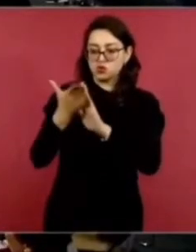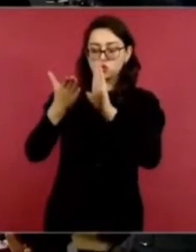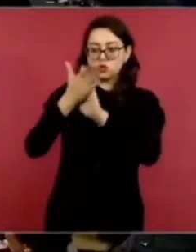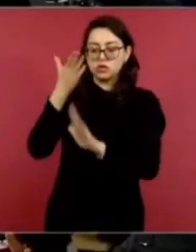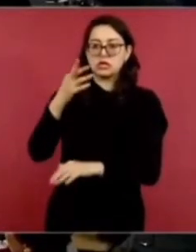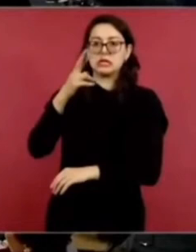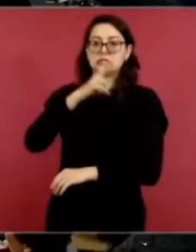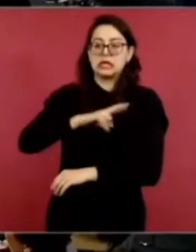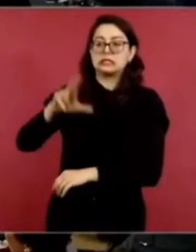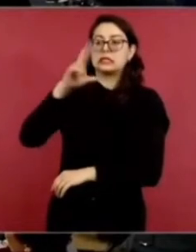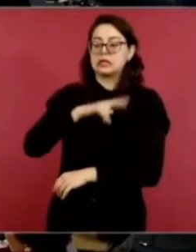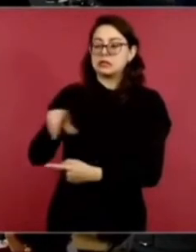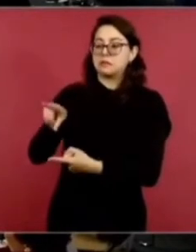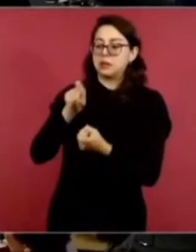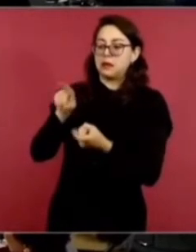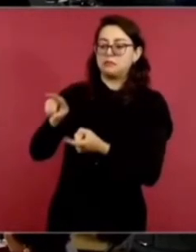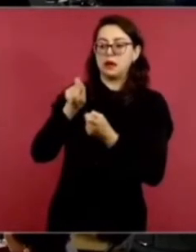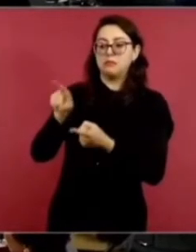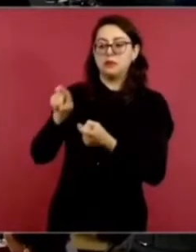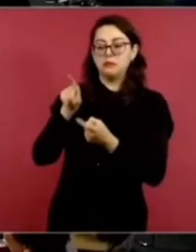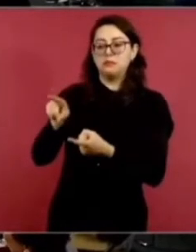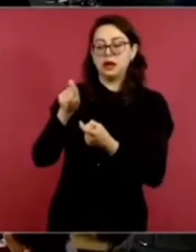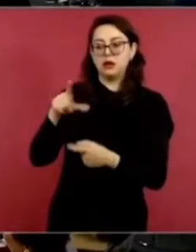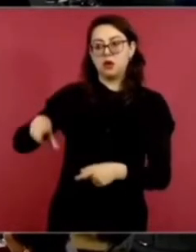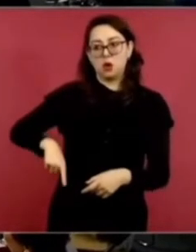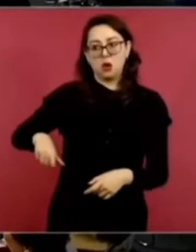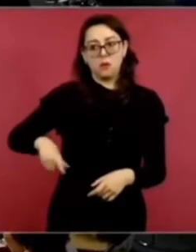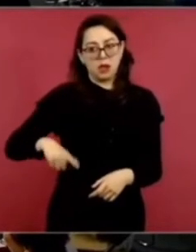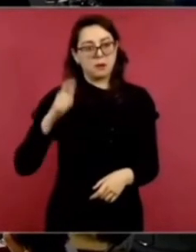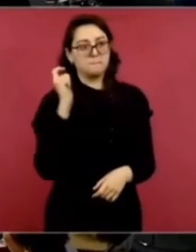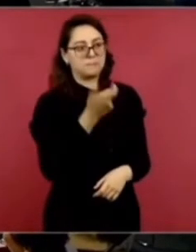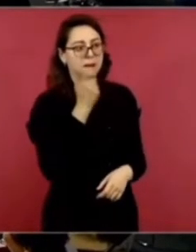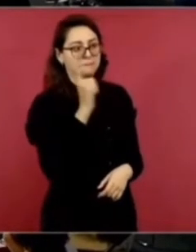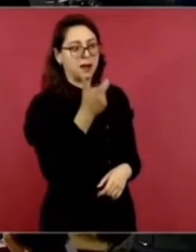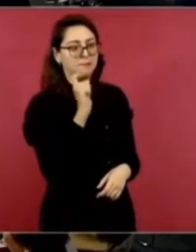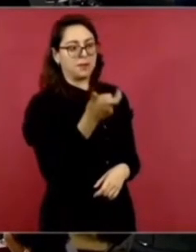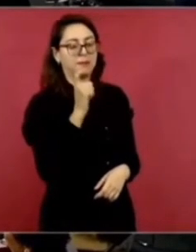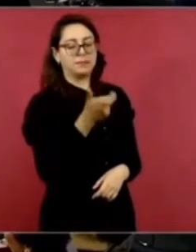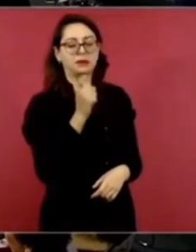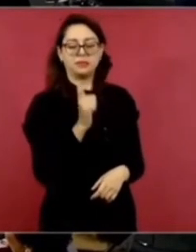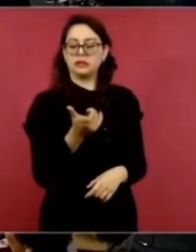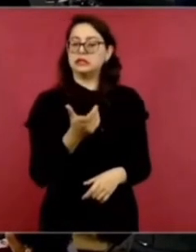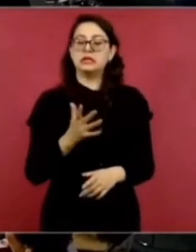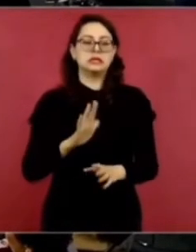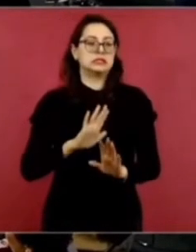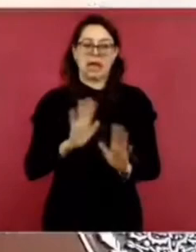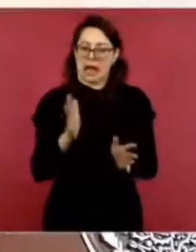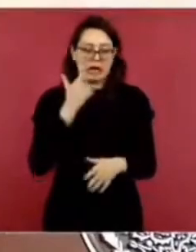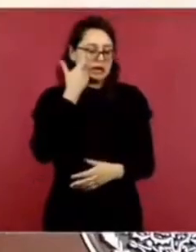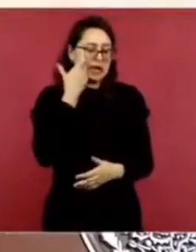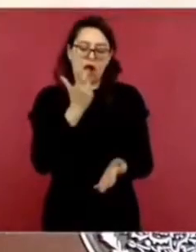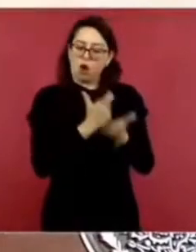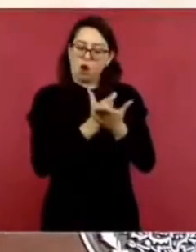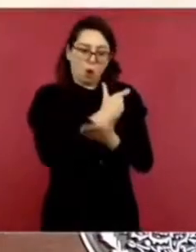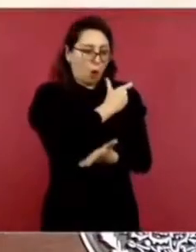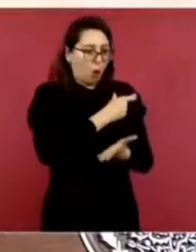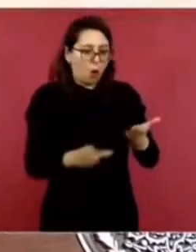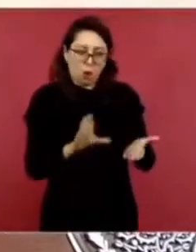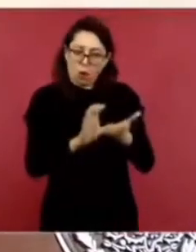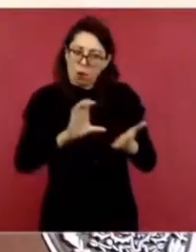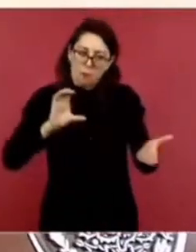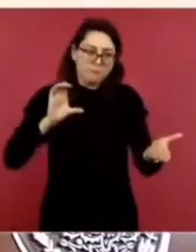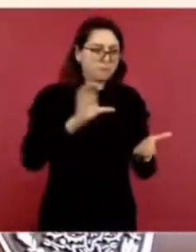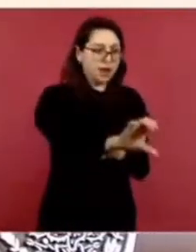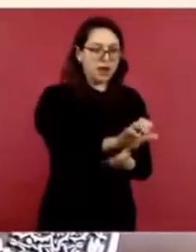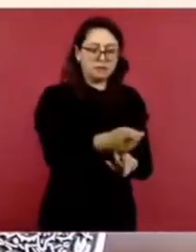Tres o cuatro. Y ¿por qué no lo pones? Porque es un ejemplo que me ayuda para